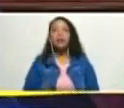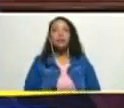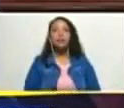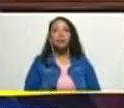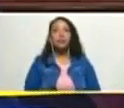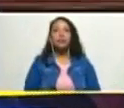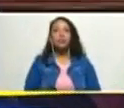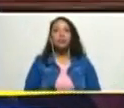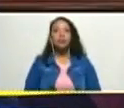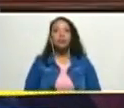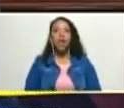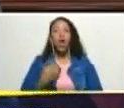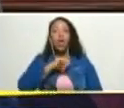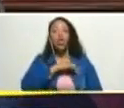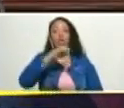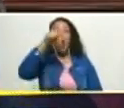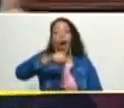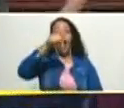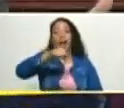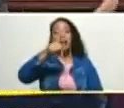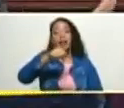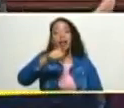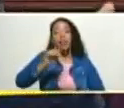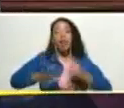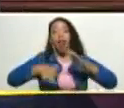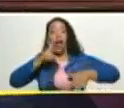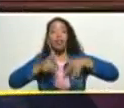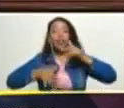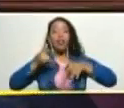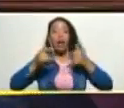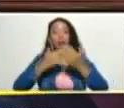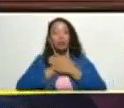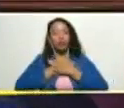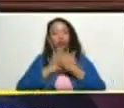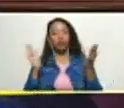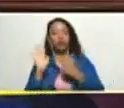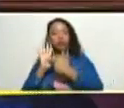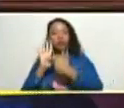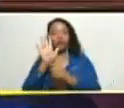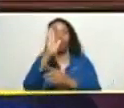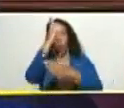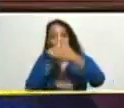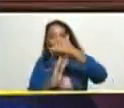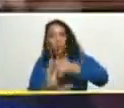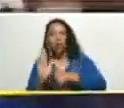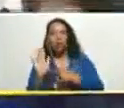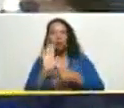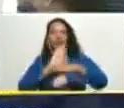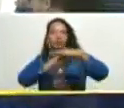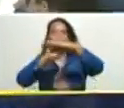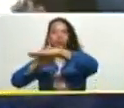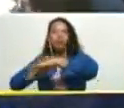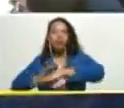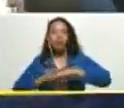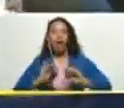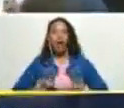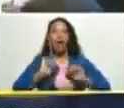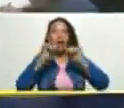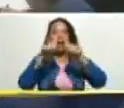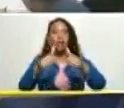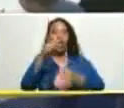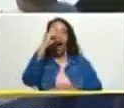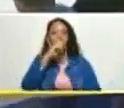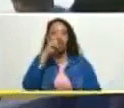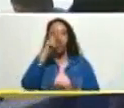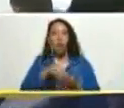nosotros desde aquí desde este acto solemne de notificación del inicio del